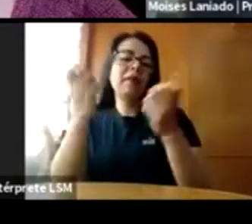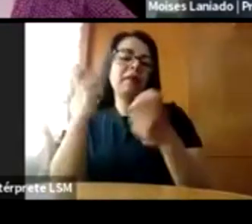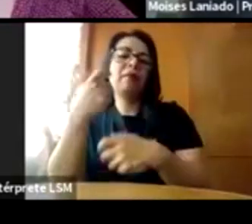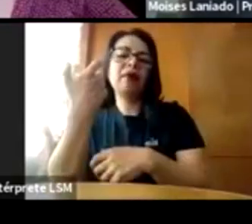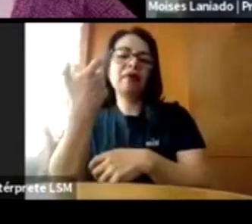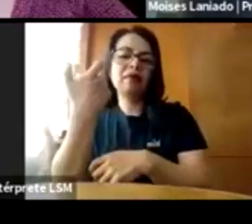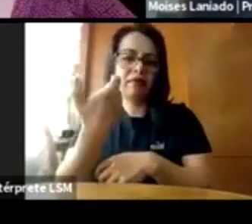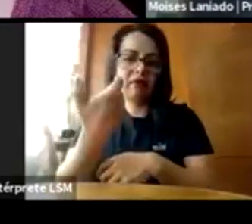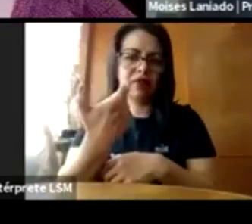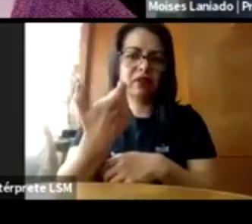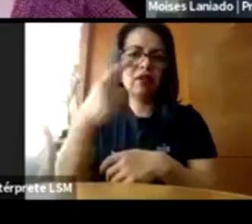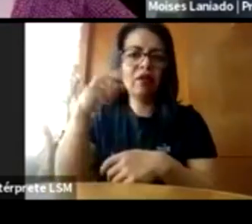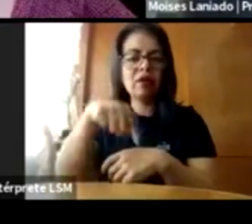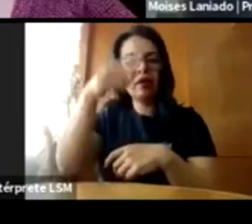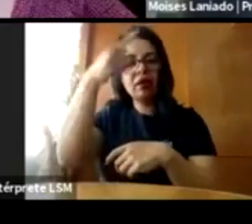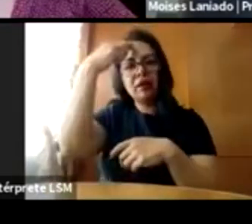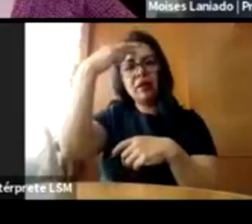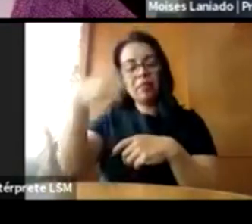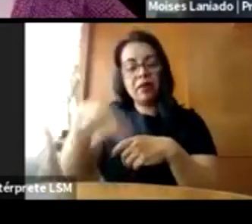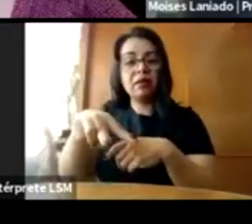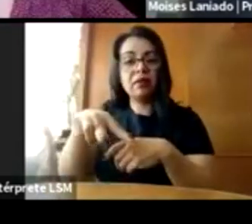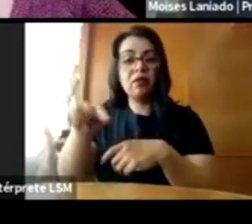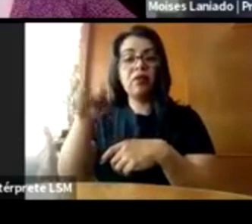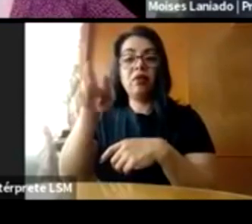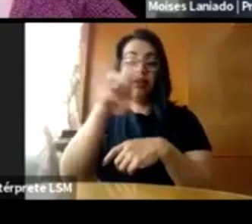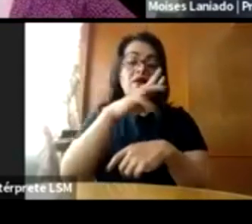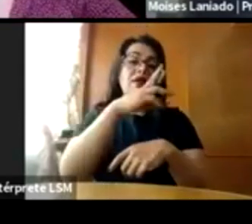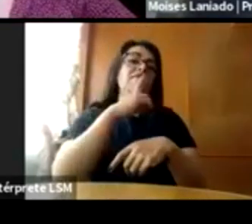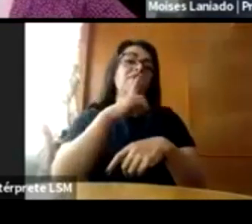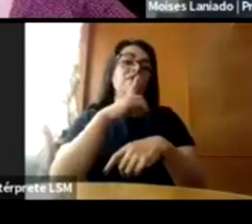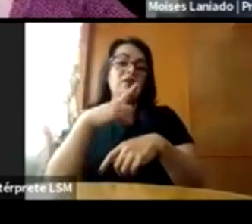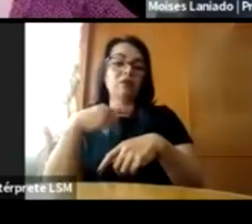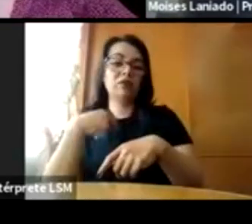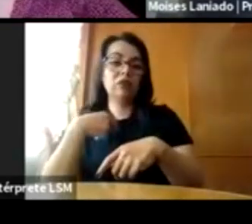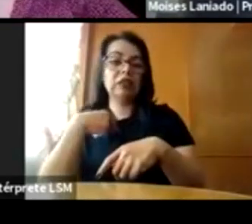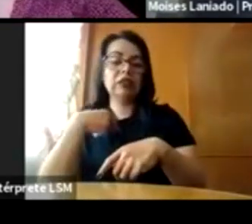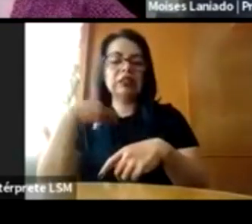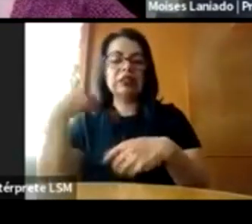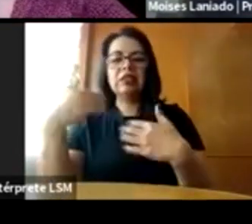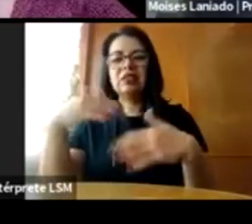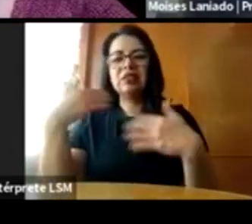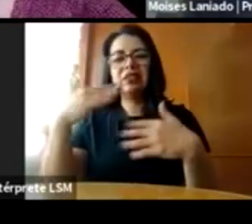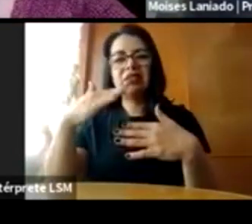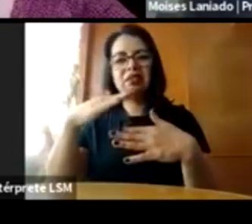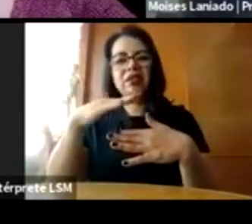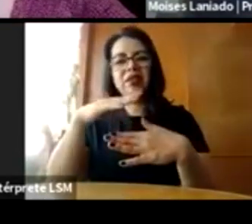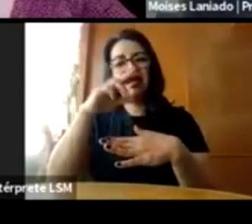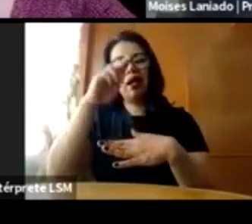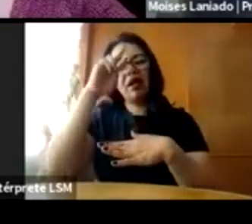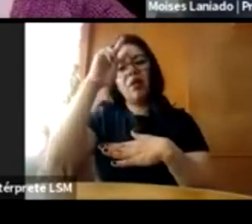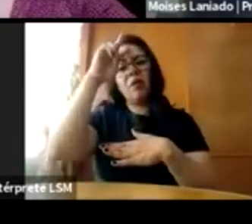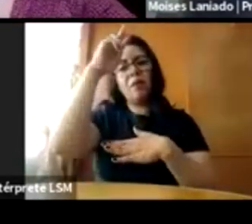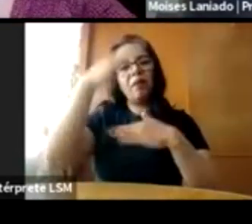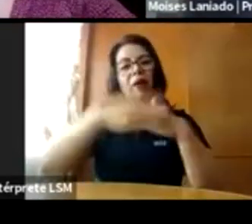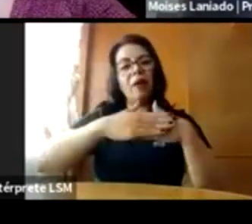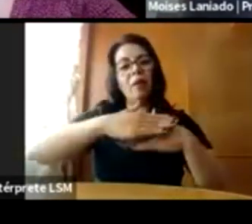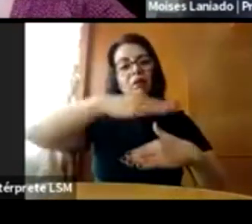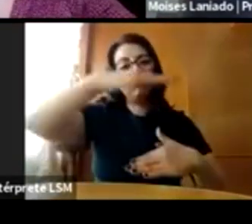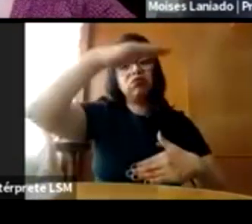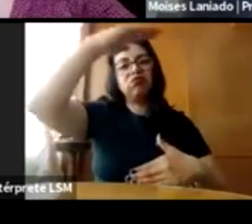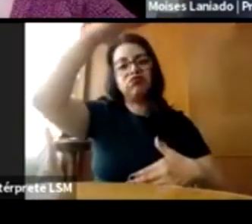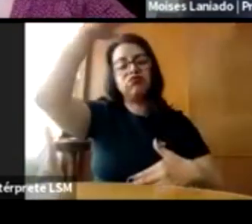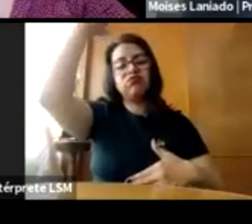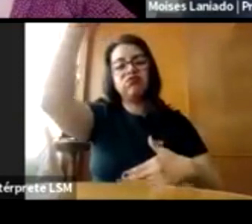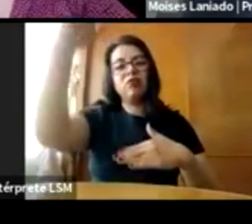el aumento en la pornografía infantil y en los videos sexuales de niños. Más